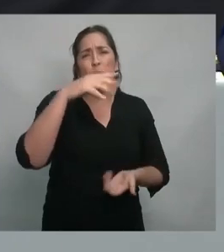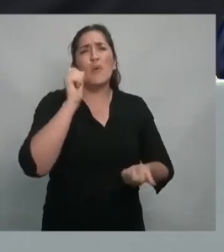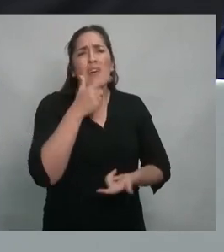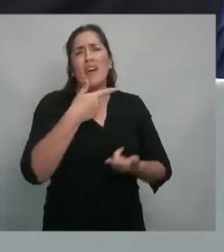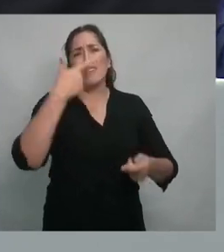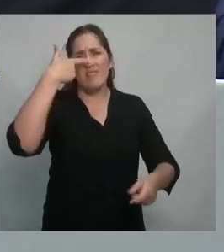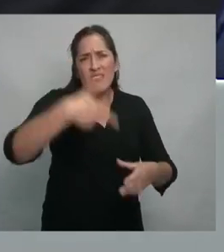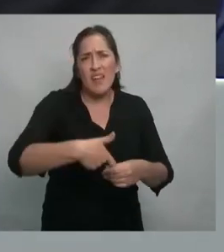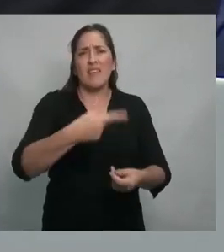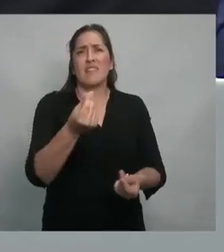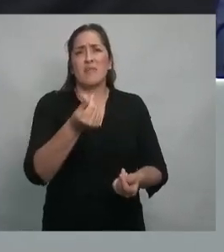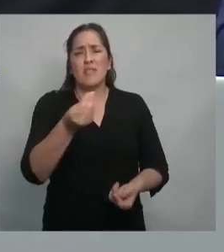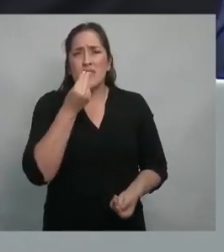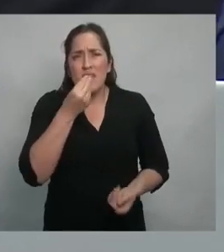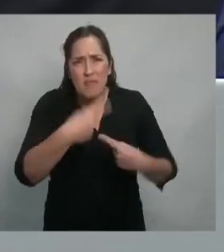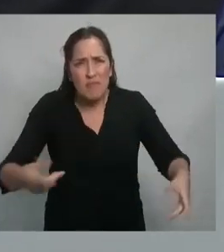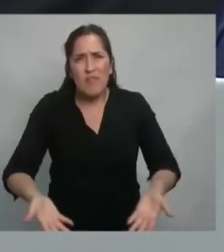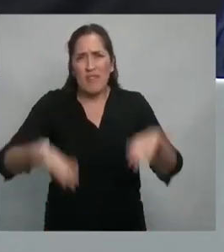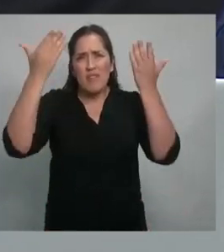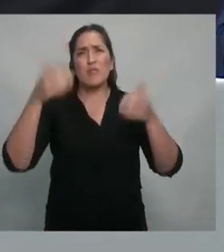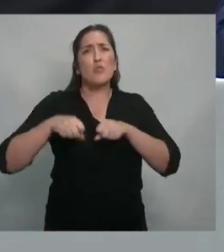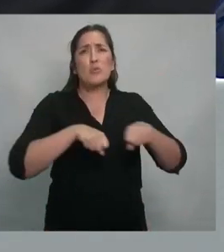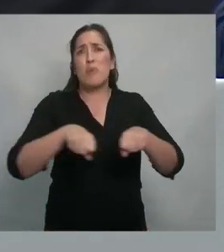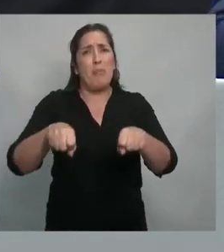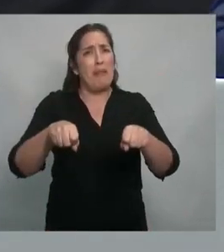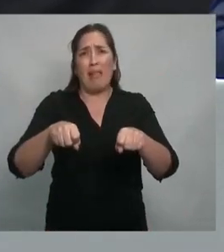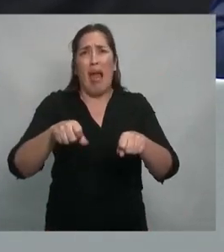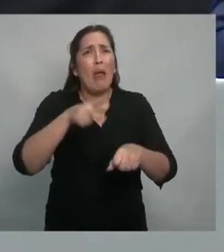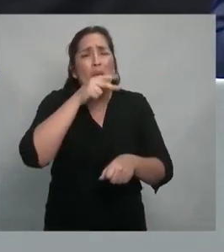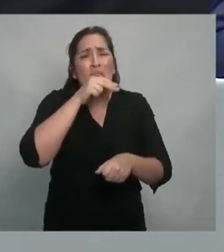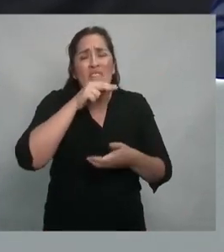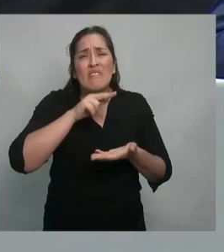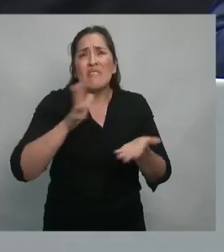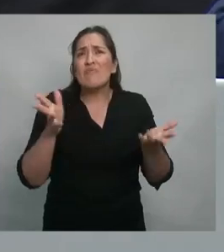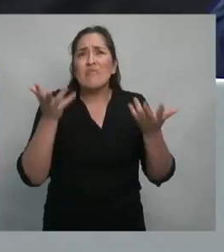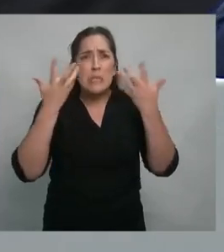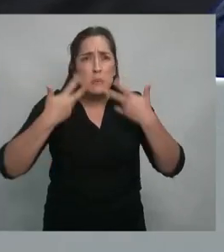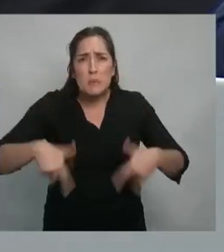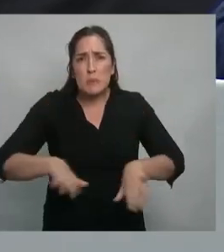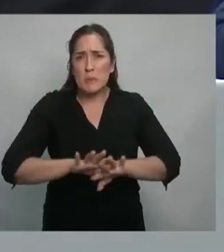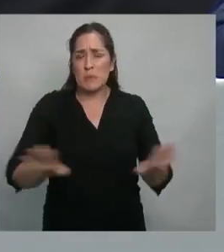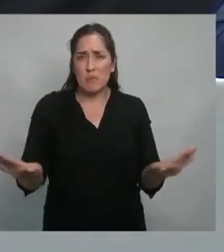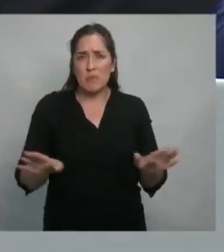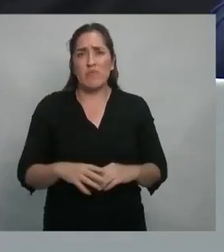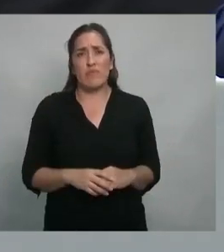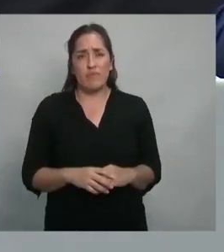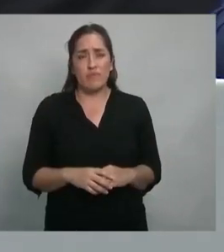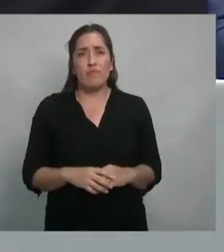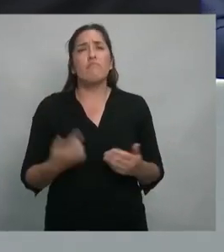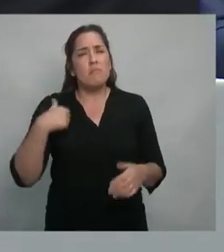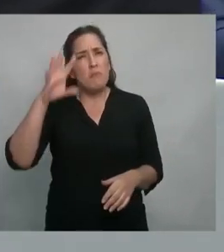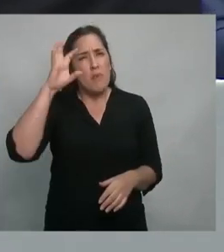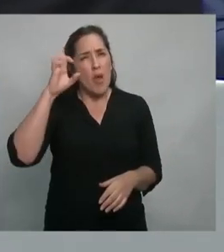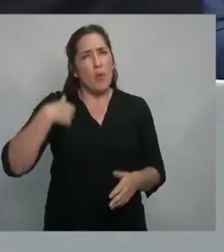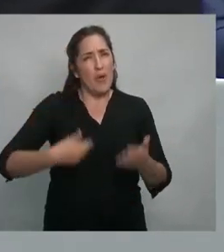precios de los alimentos, supermercados vacíos. Me acuerdo que durante